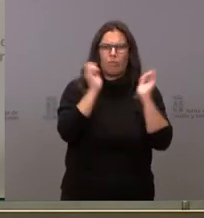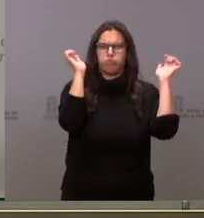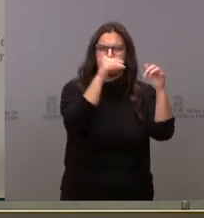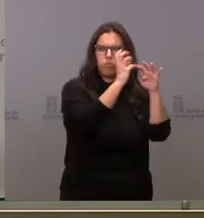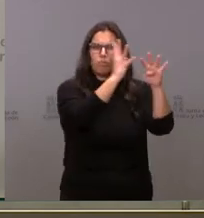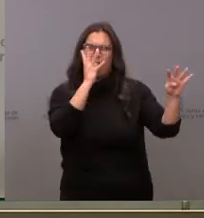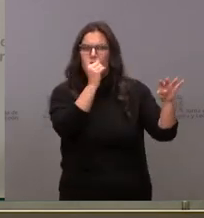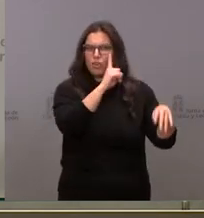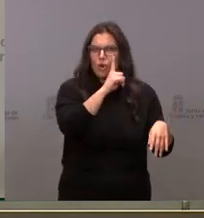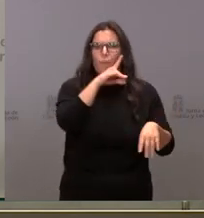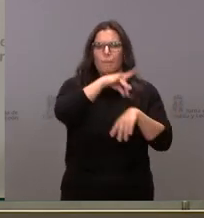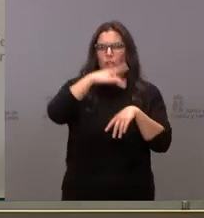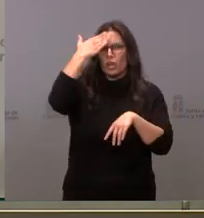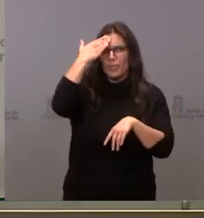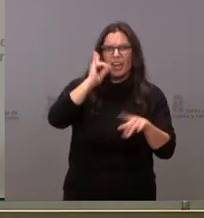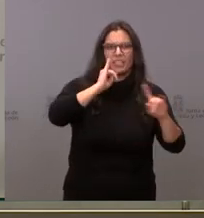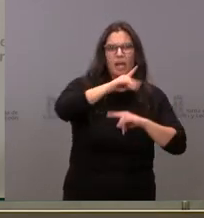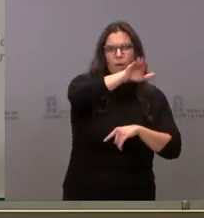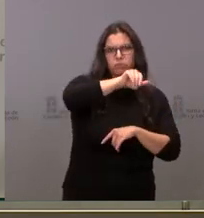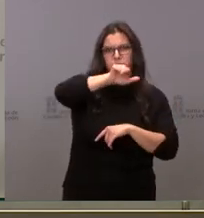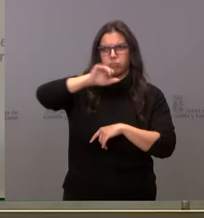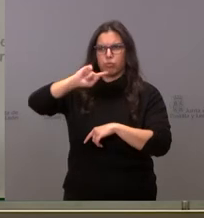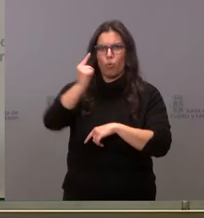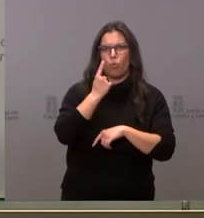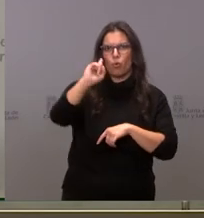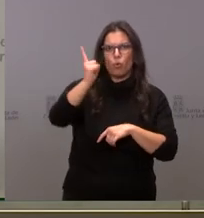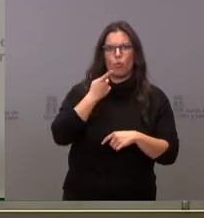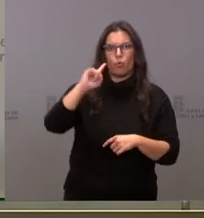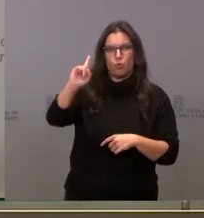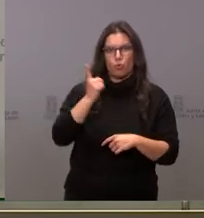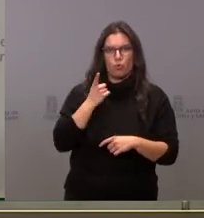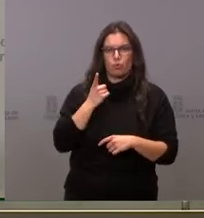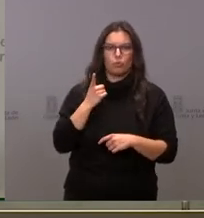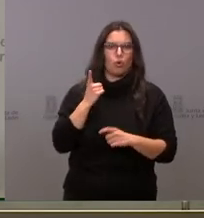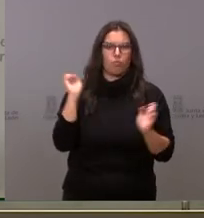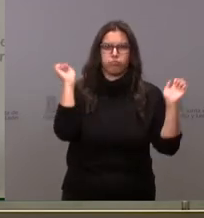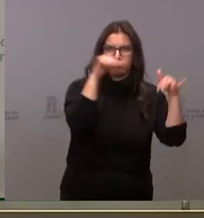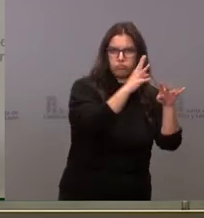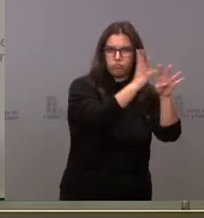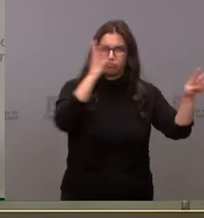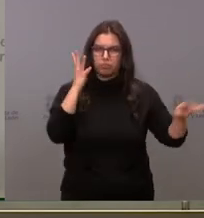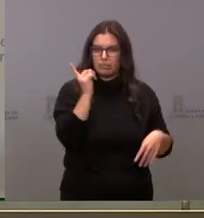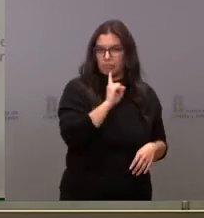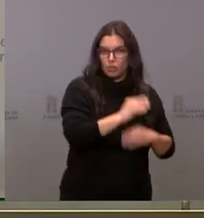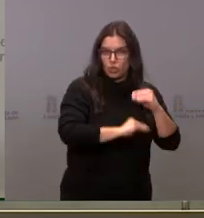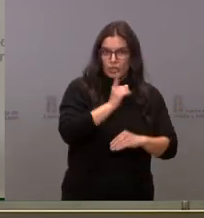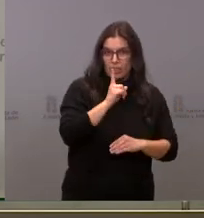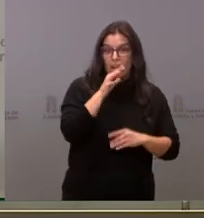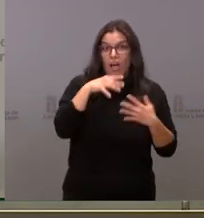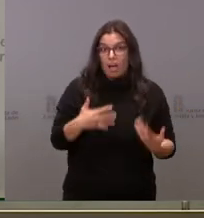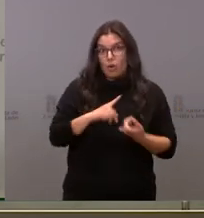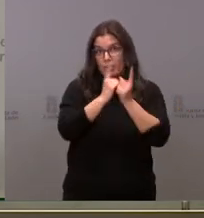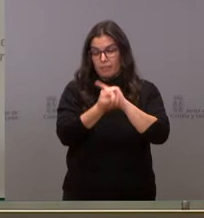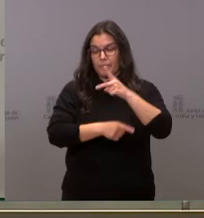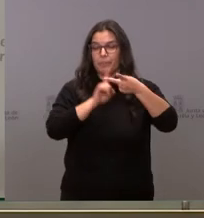que los médicos de cabecera iban a llamar por teléfono y que no iba a haber vacunación masiva y luego